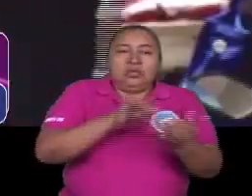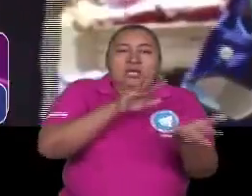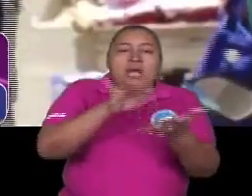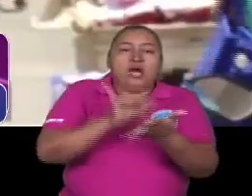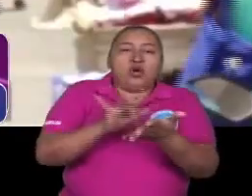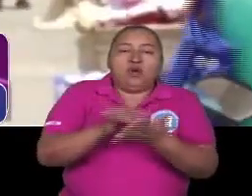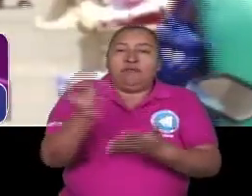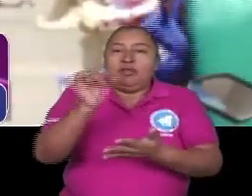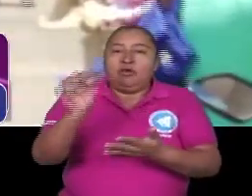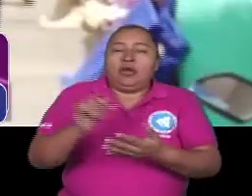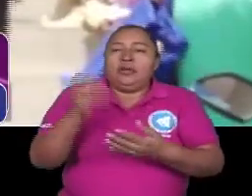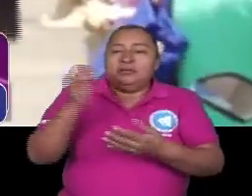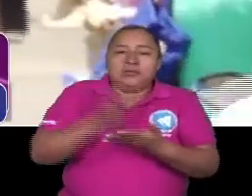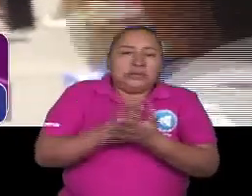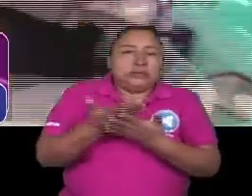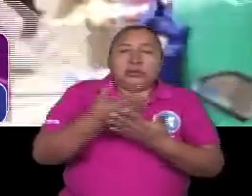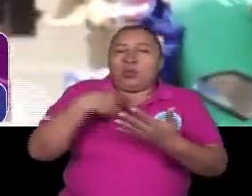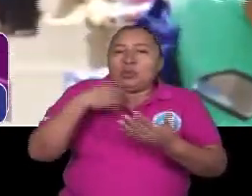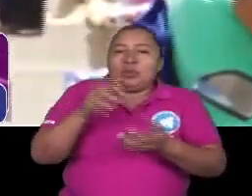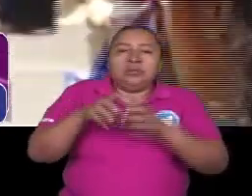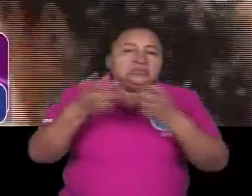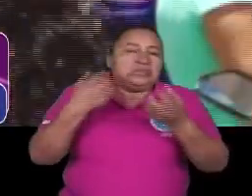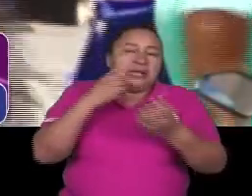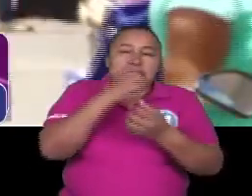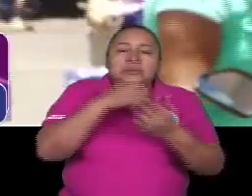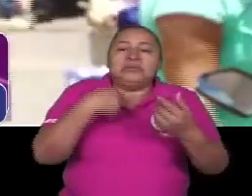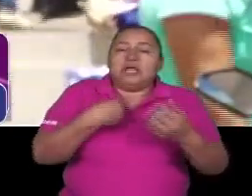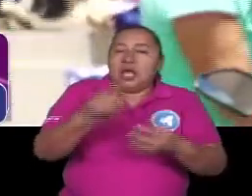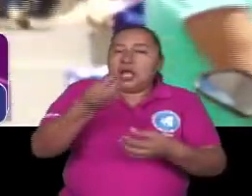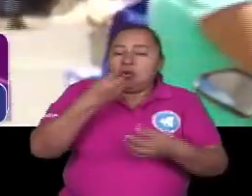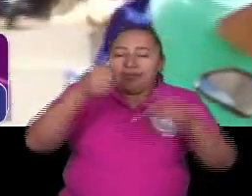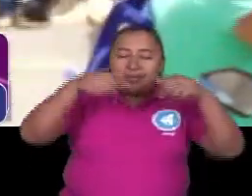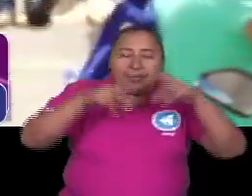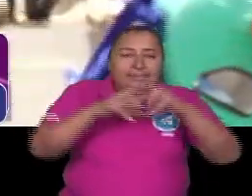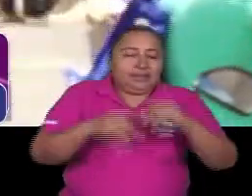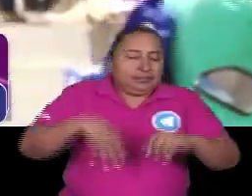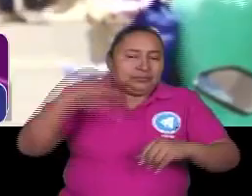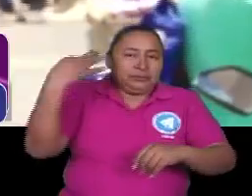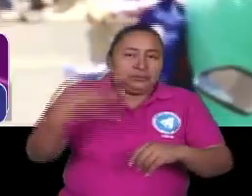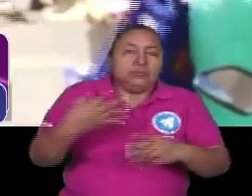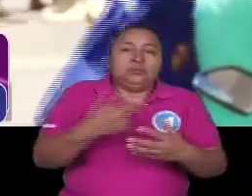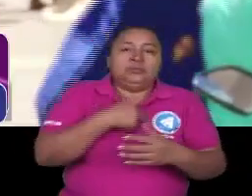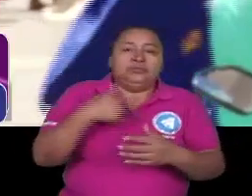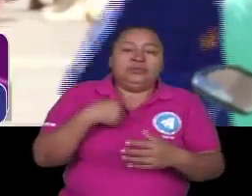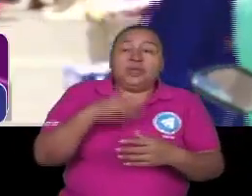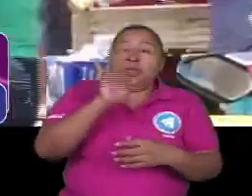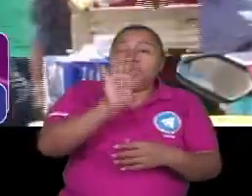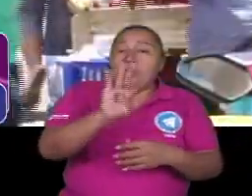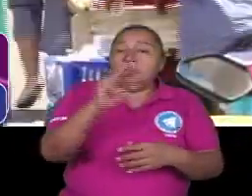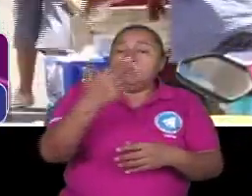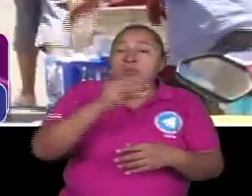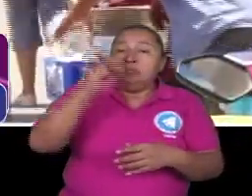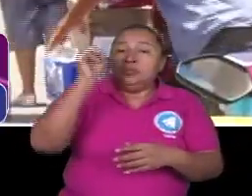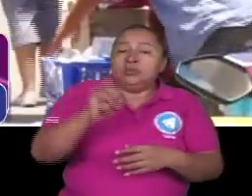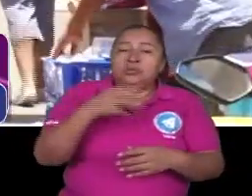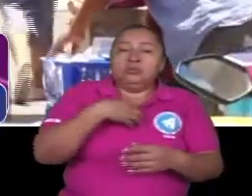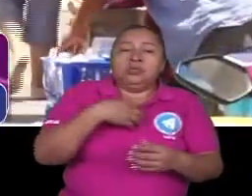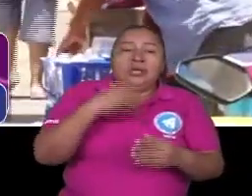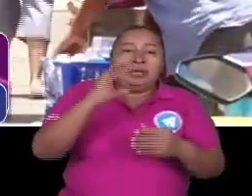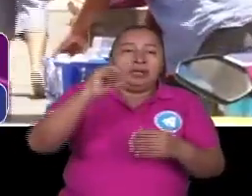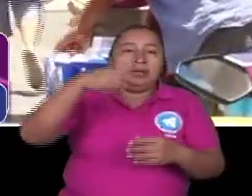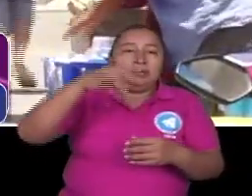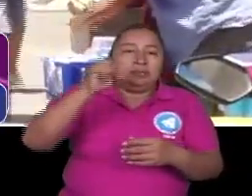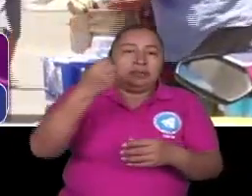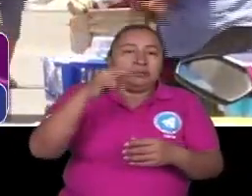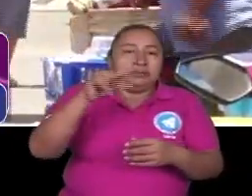alimentaria la canasta la canasta alimenticia está garantizada porque aquí el 49% es cultura campesina